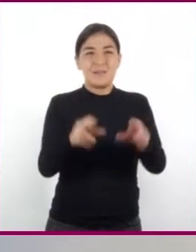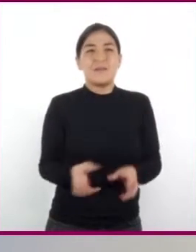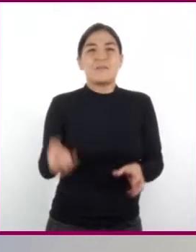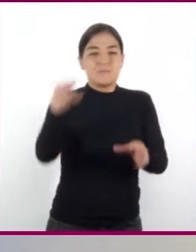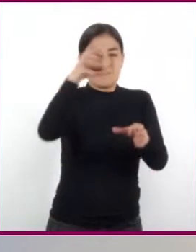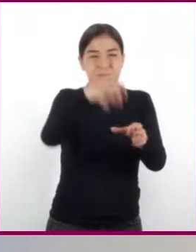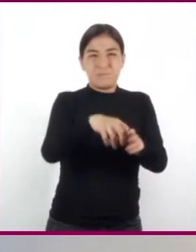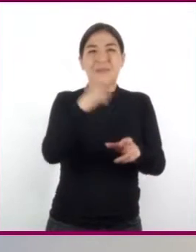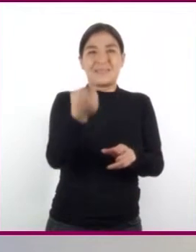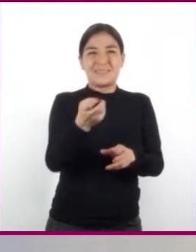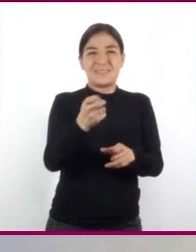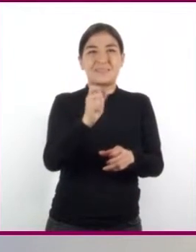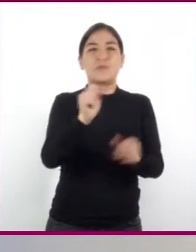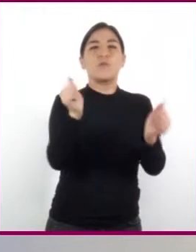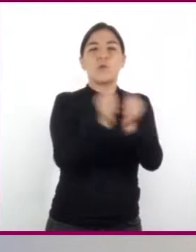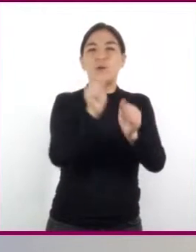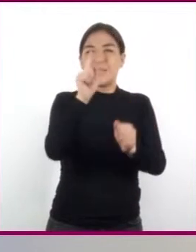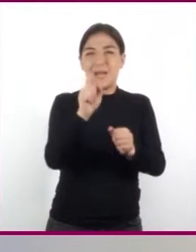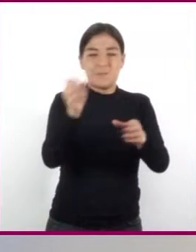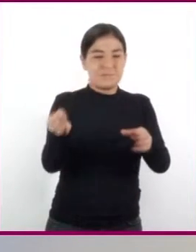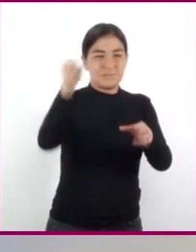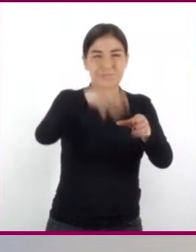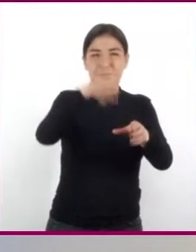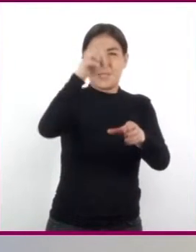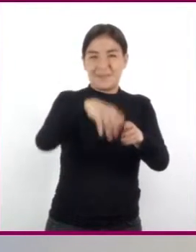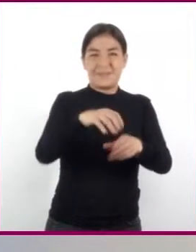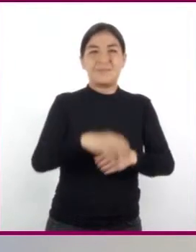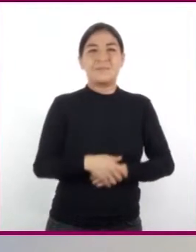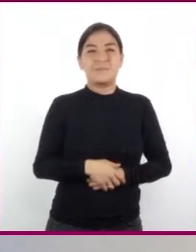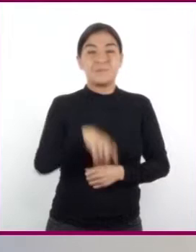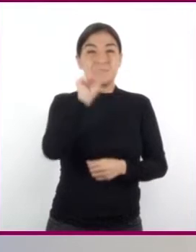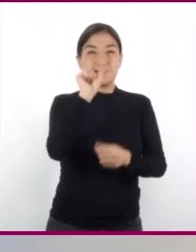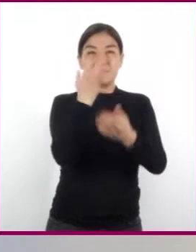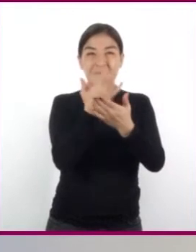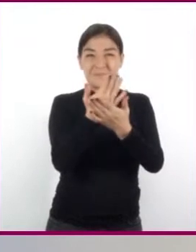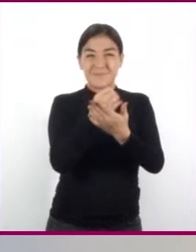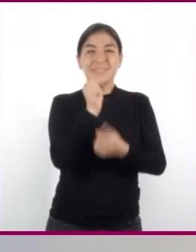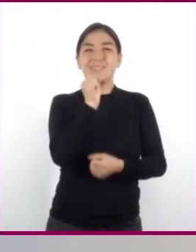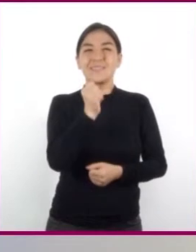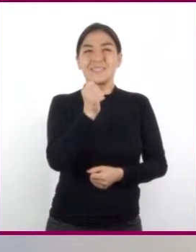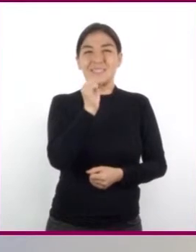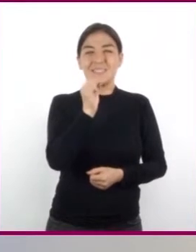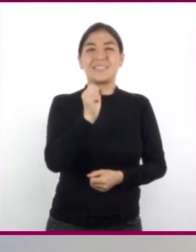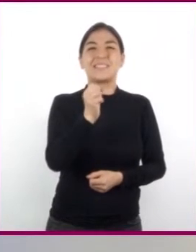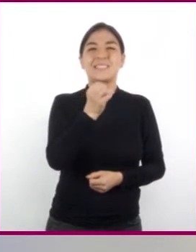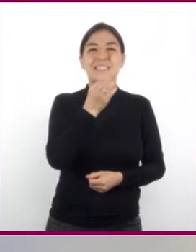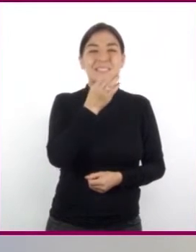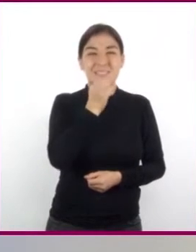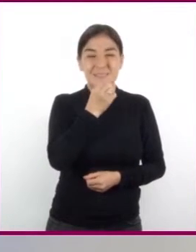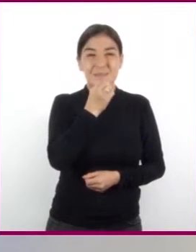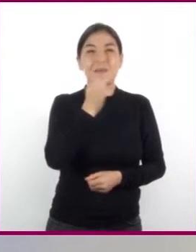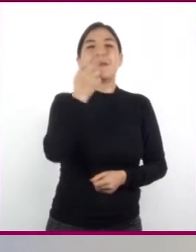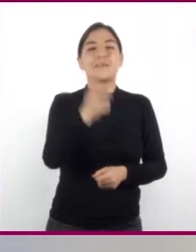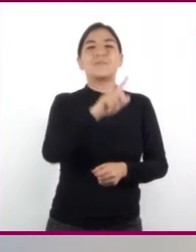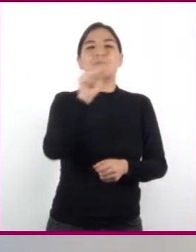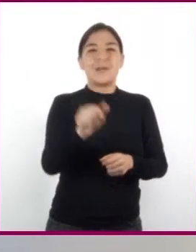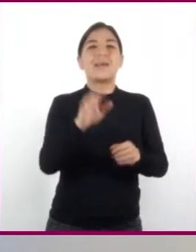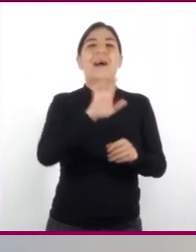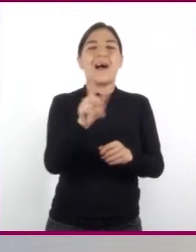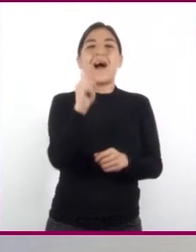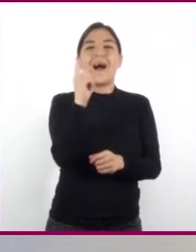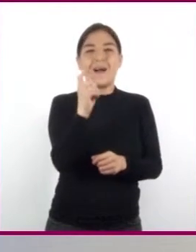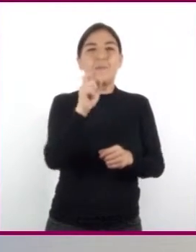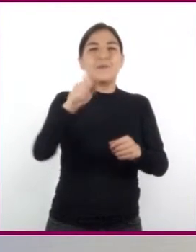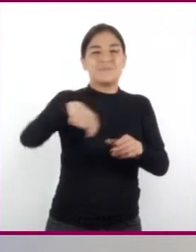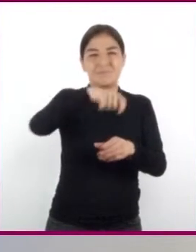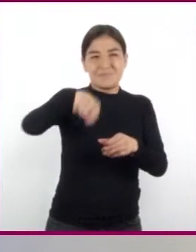dentro del recipiente con agua. Vamos a esperar unos segundos y después hay que mover el agua con la cuchara. ¡Guau, guau!